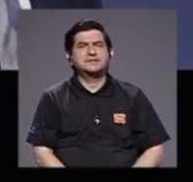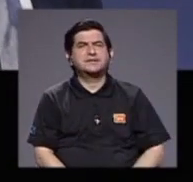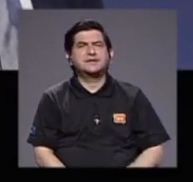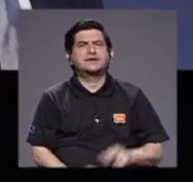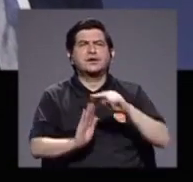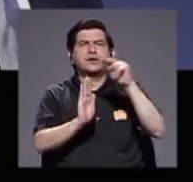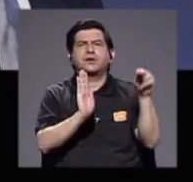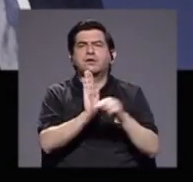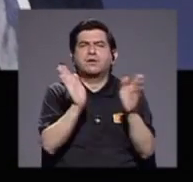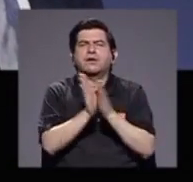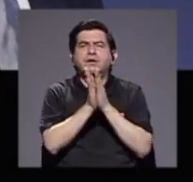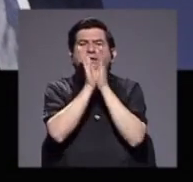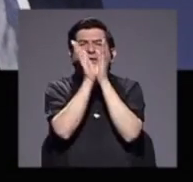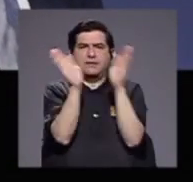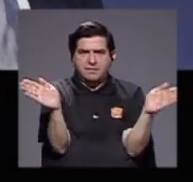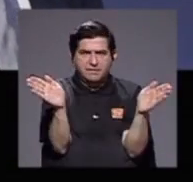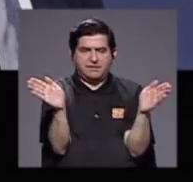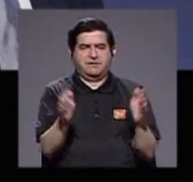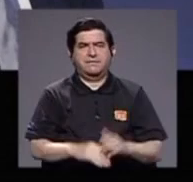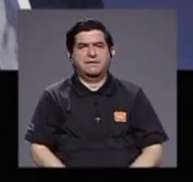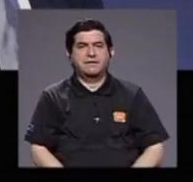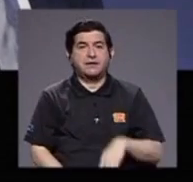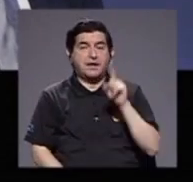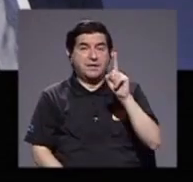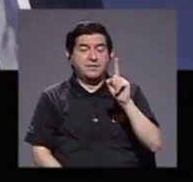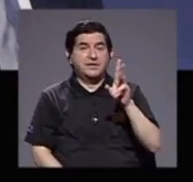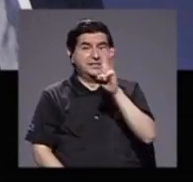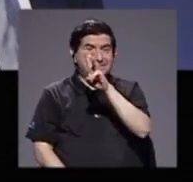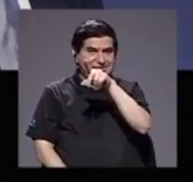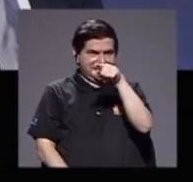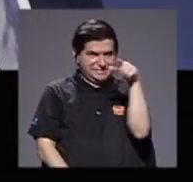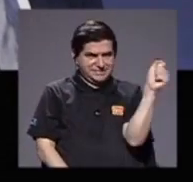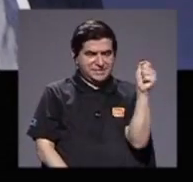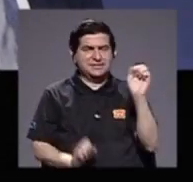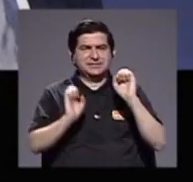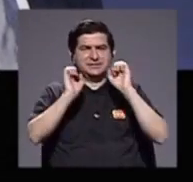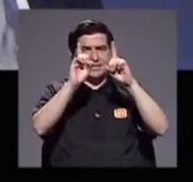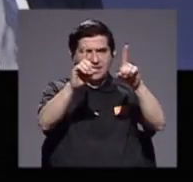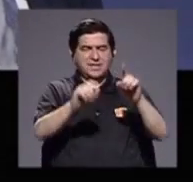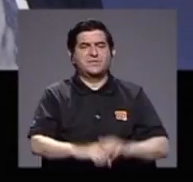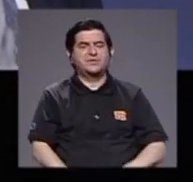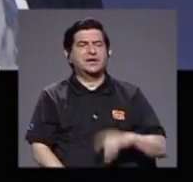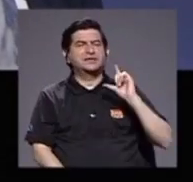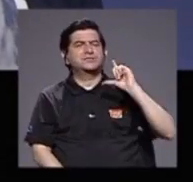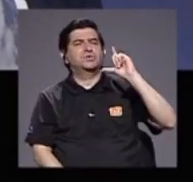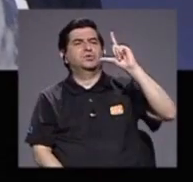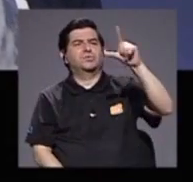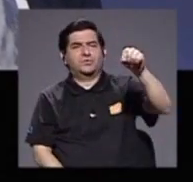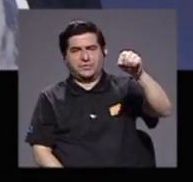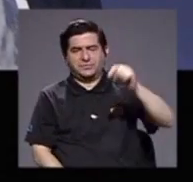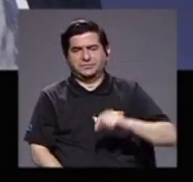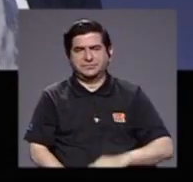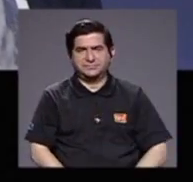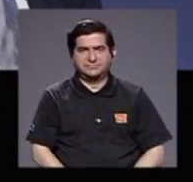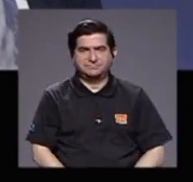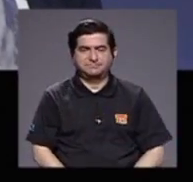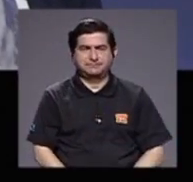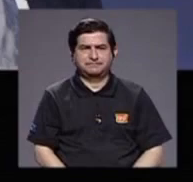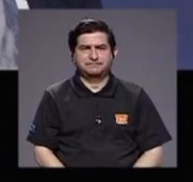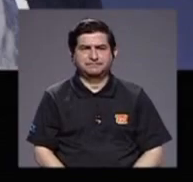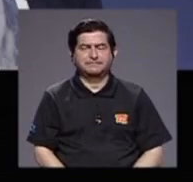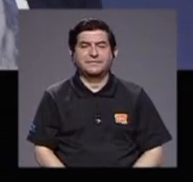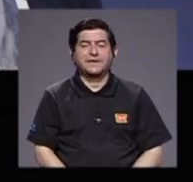de un semestre con educación a distancia. Bueno,